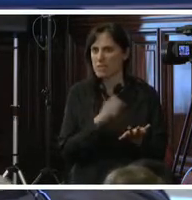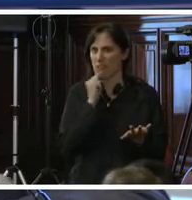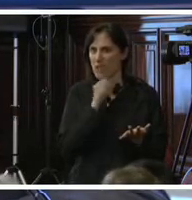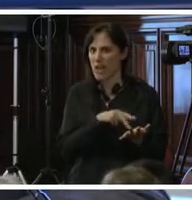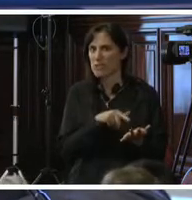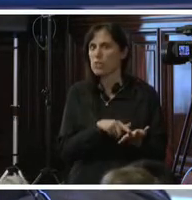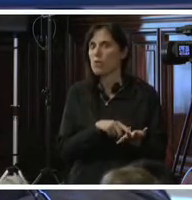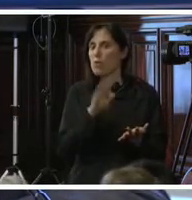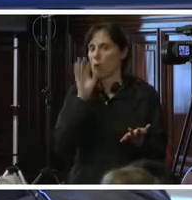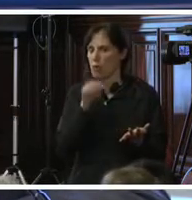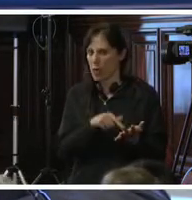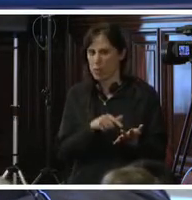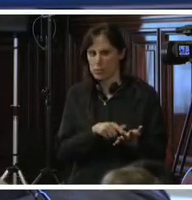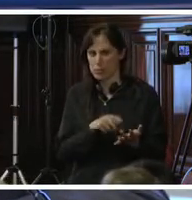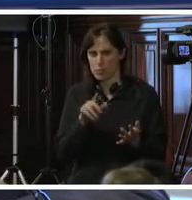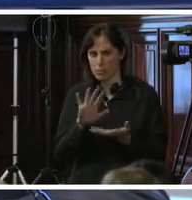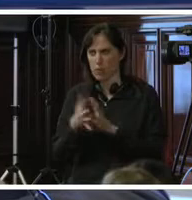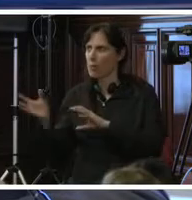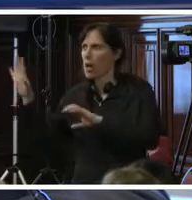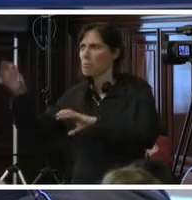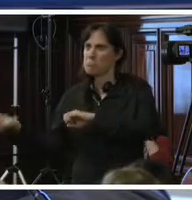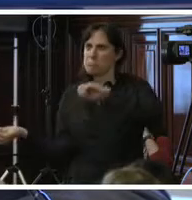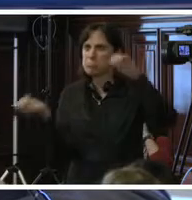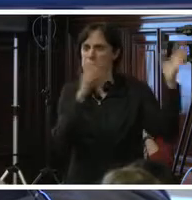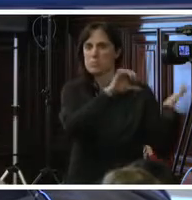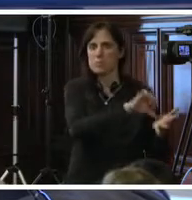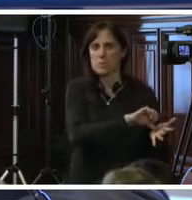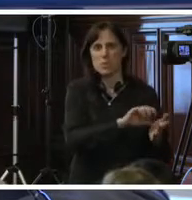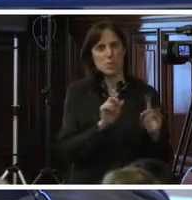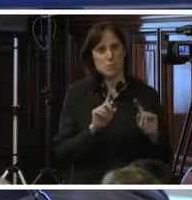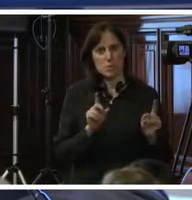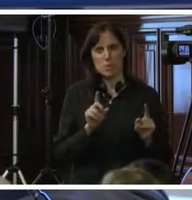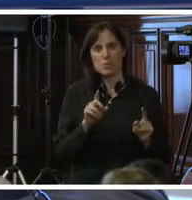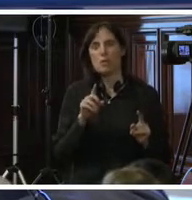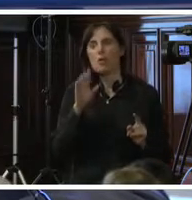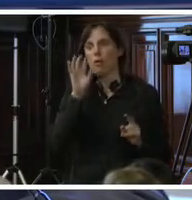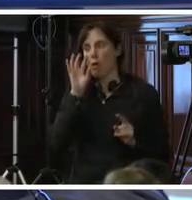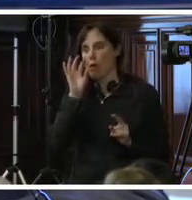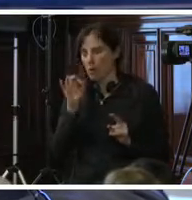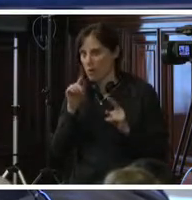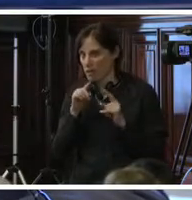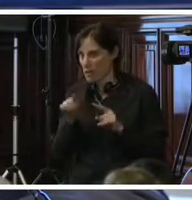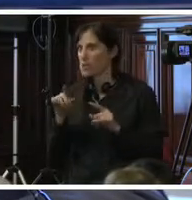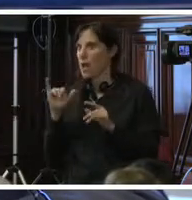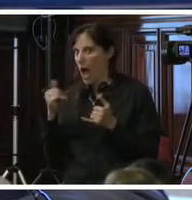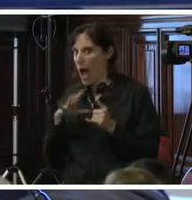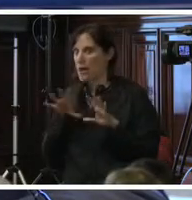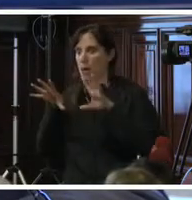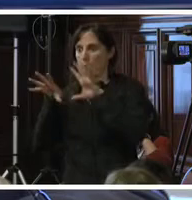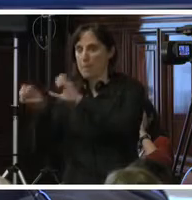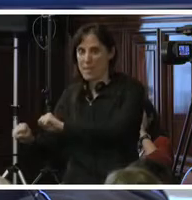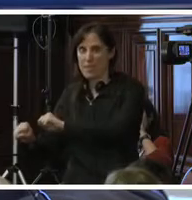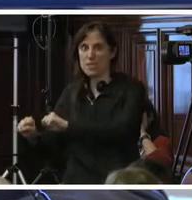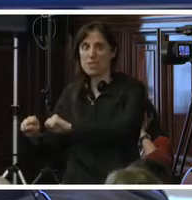Ahora, si se agrega ahí un elemento de finalidad de explotación, de exploración, esa persona va a ser llevada para un local, ya hay una